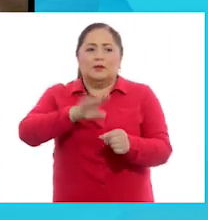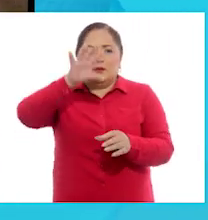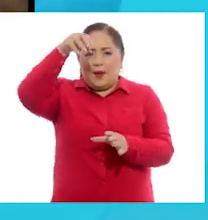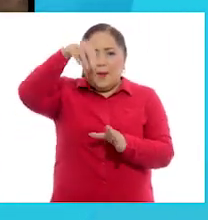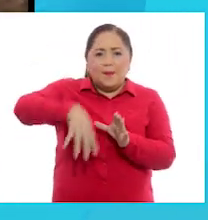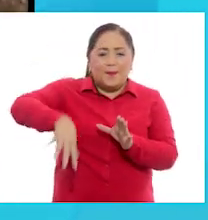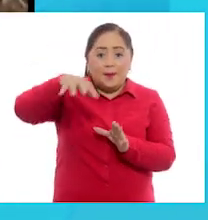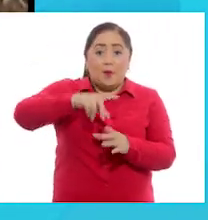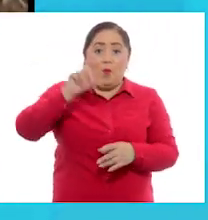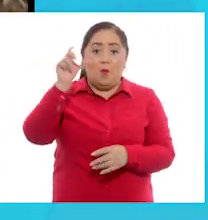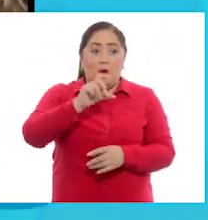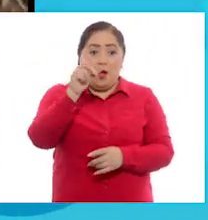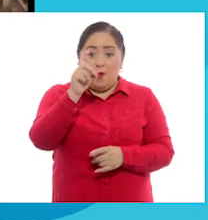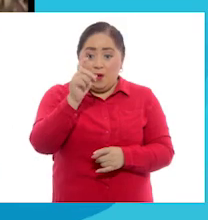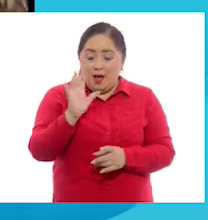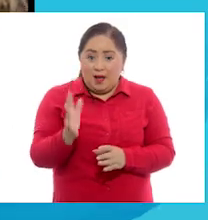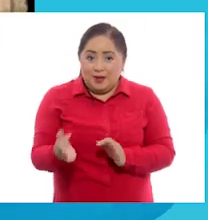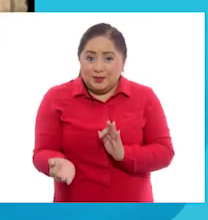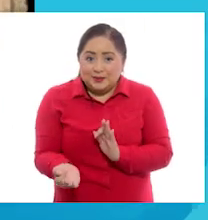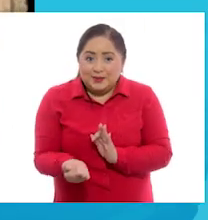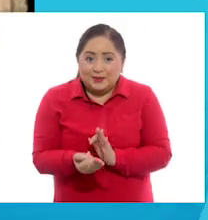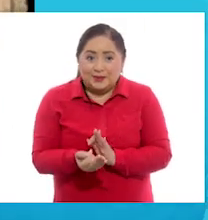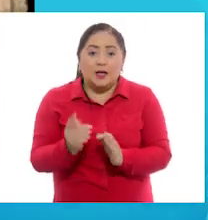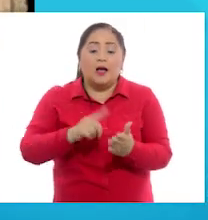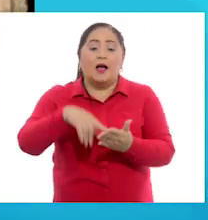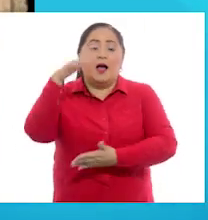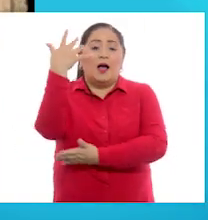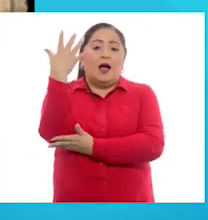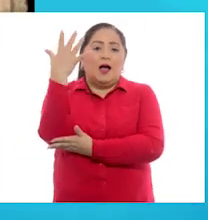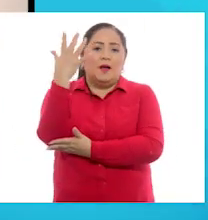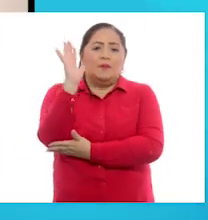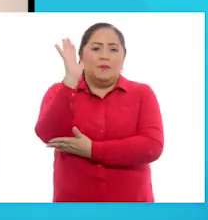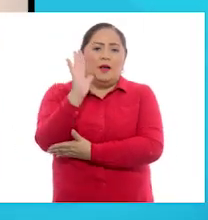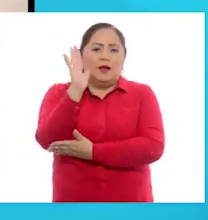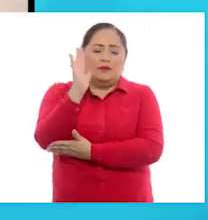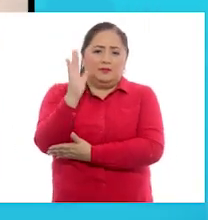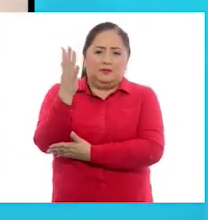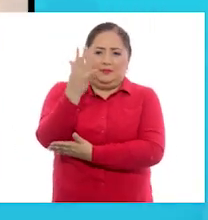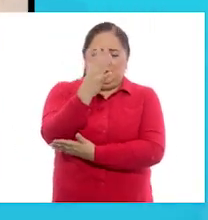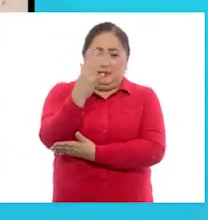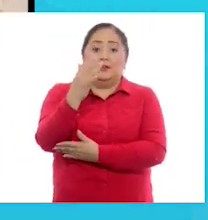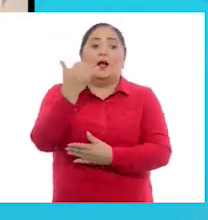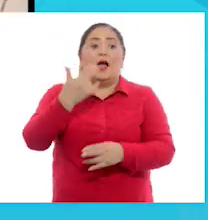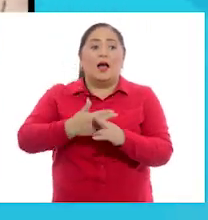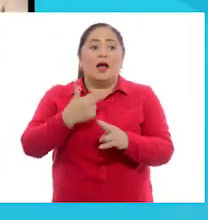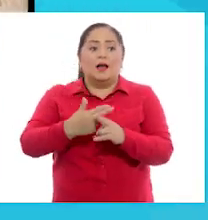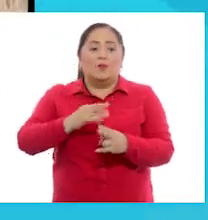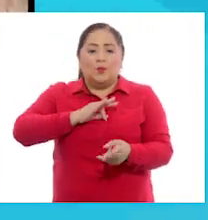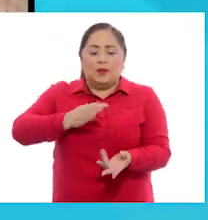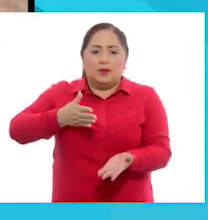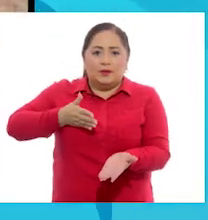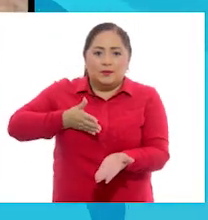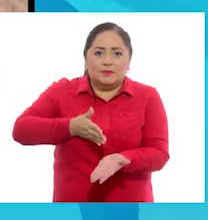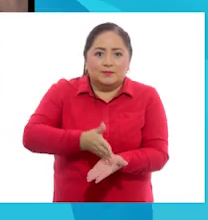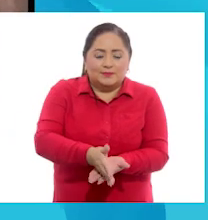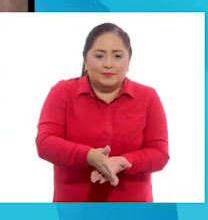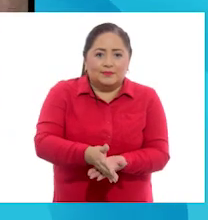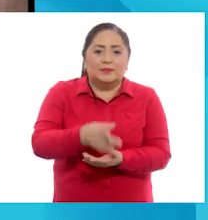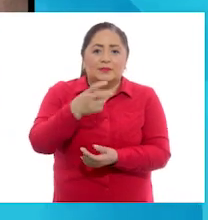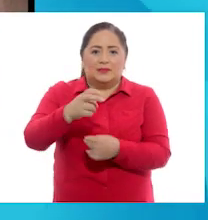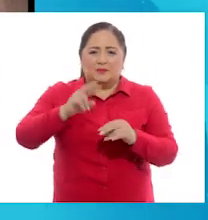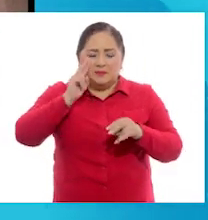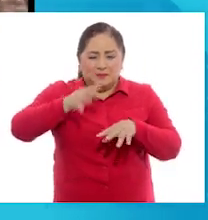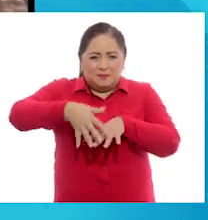Cuando el agua está cerca, los árboles le hacen como pueden para llegar a donde está. Echan